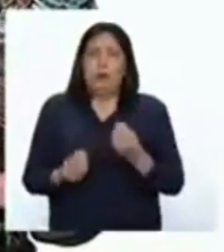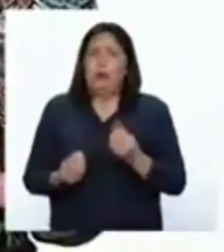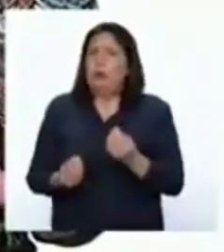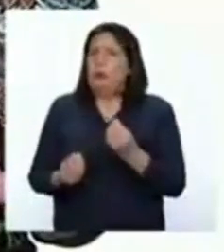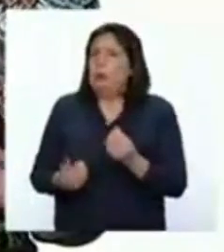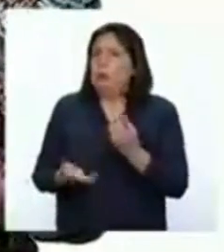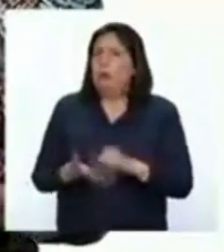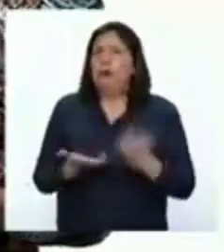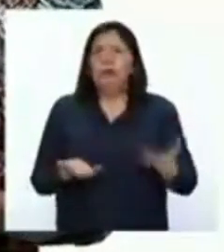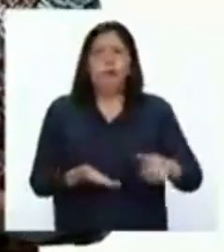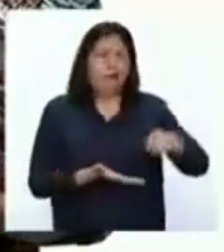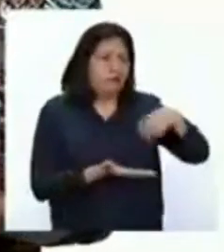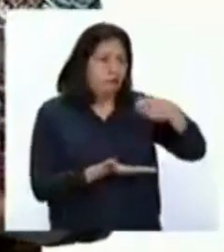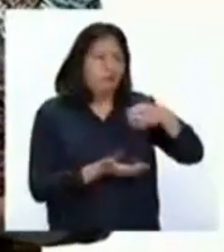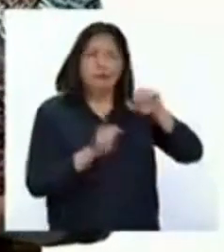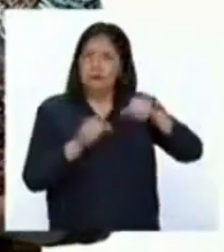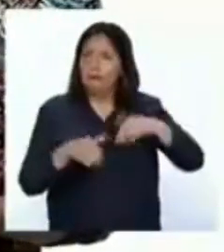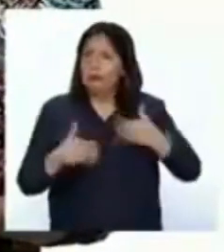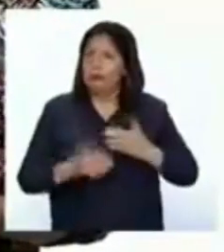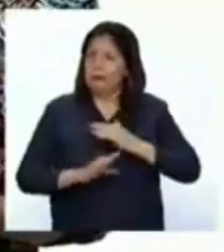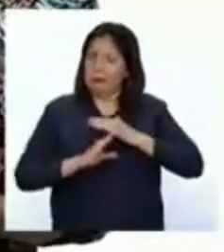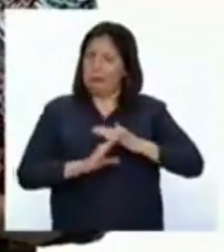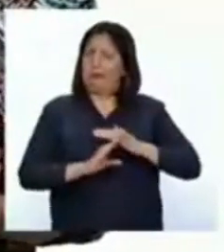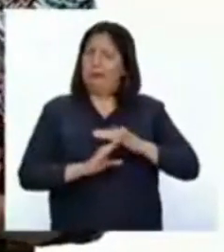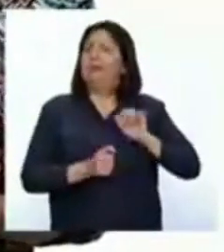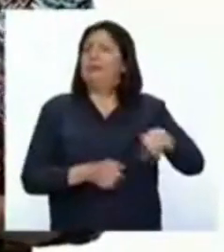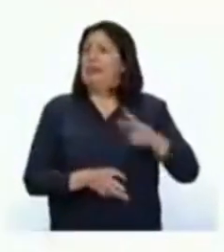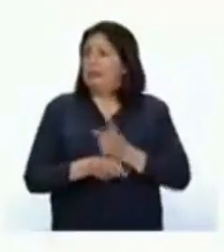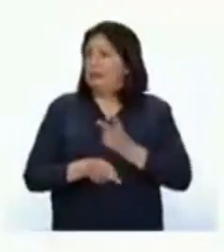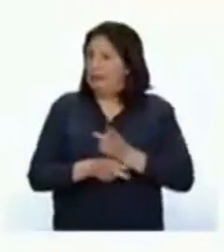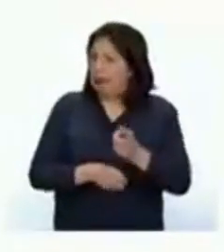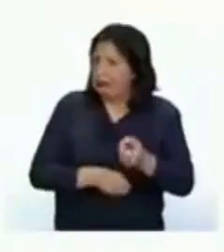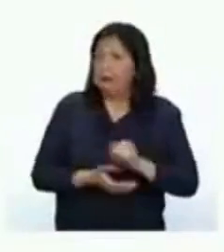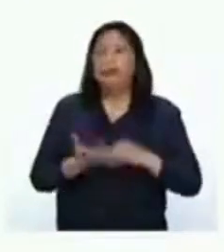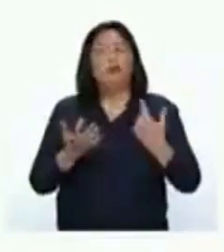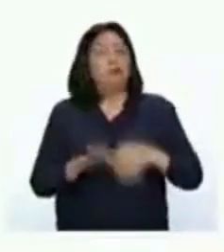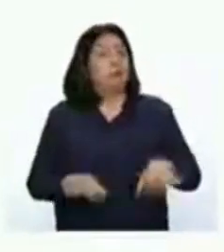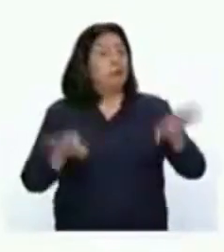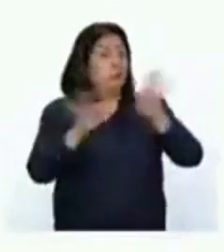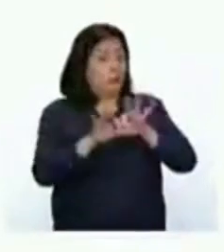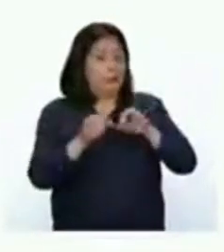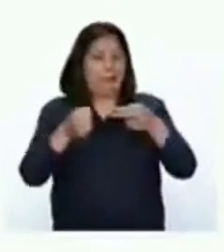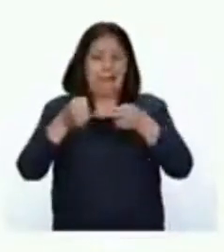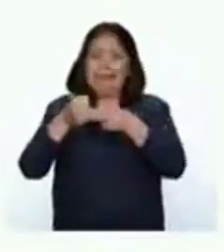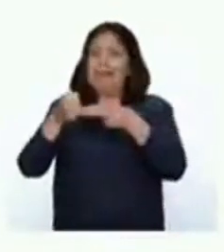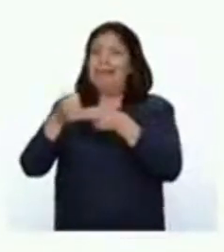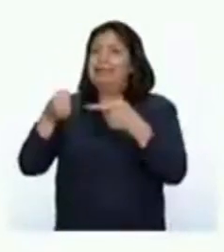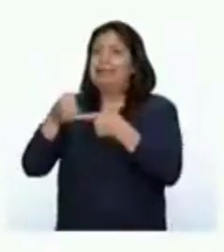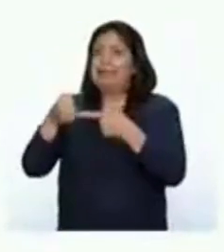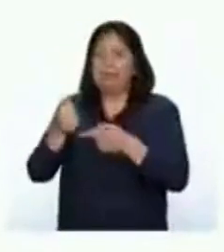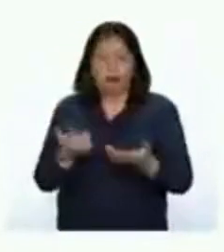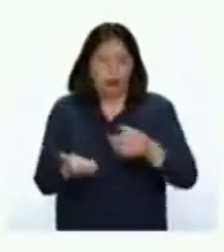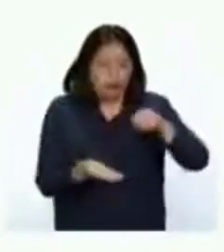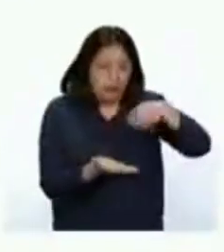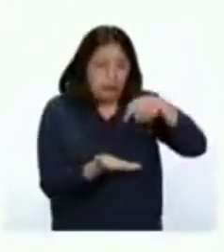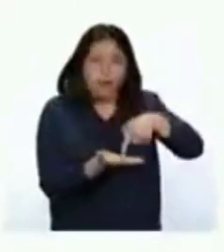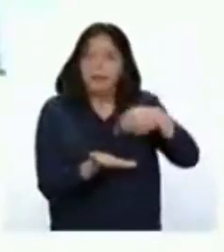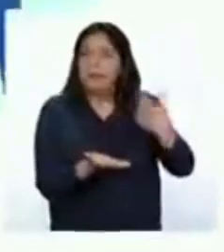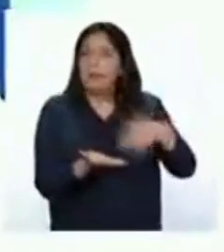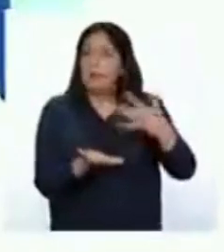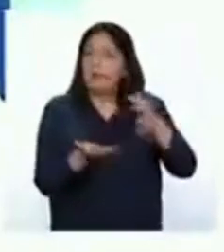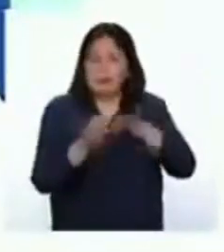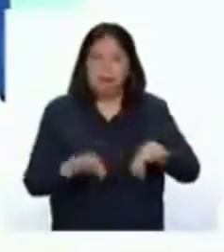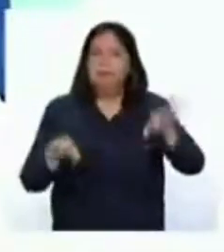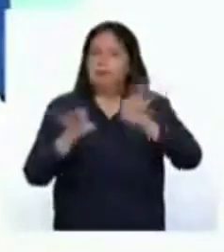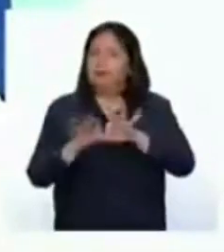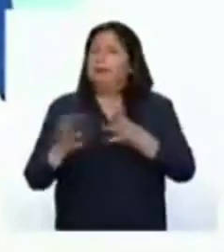mediante la alimentación podemos hacerle frente y prevenirla. La importancia del hierro en nuestros alimentos es increíble